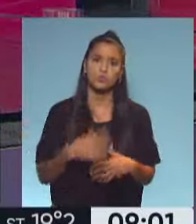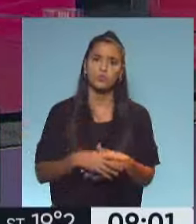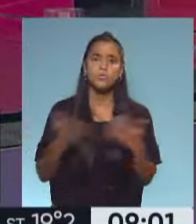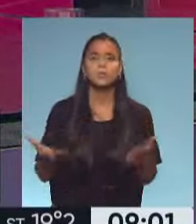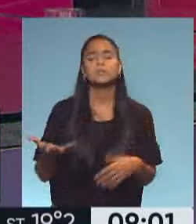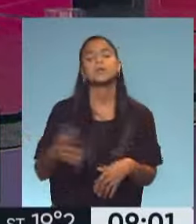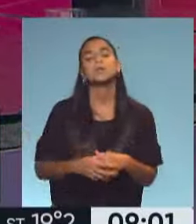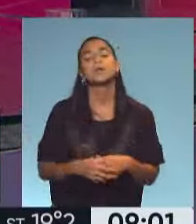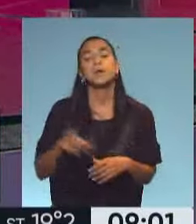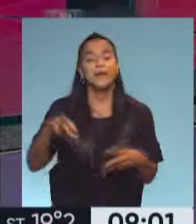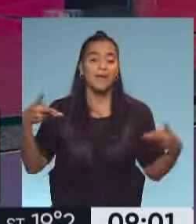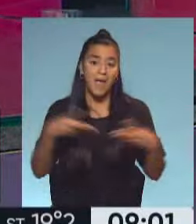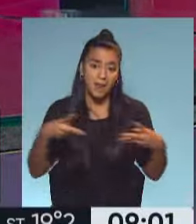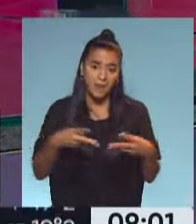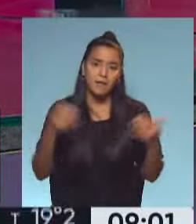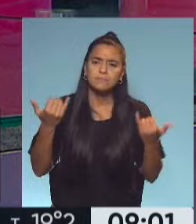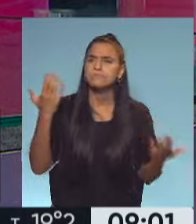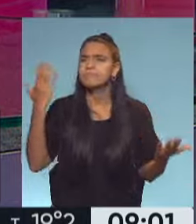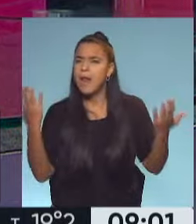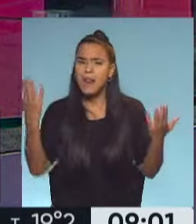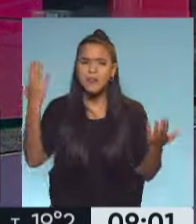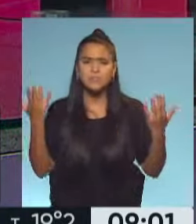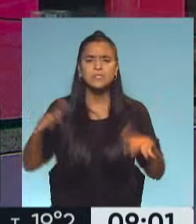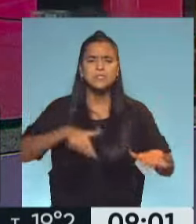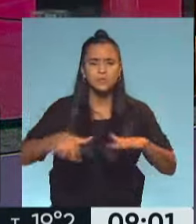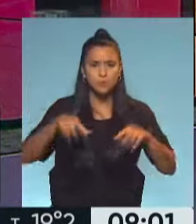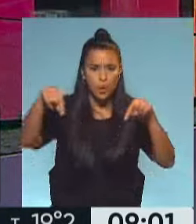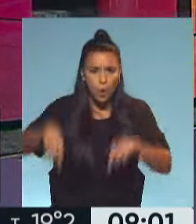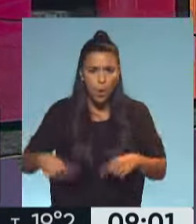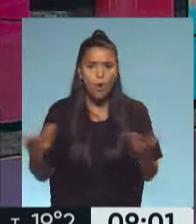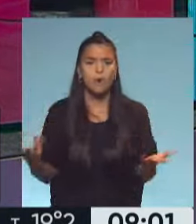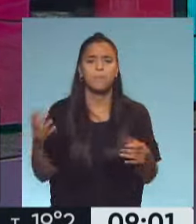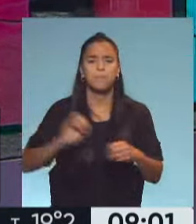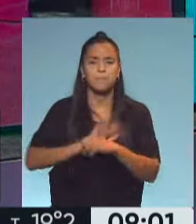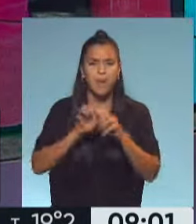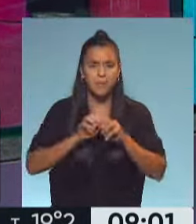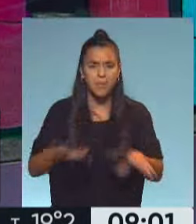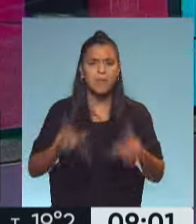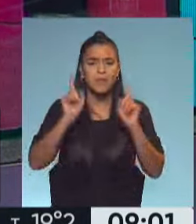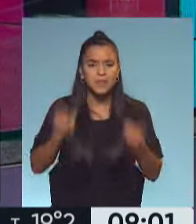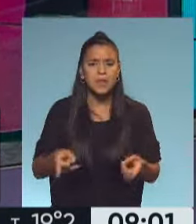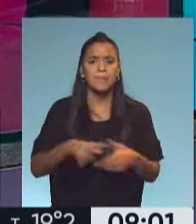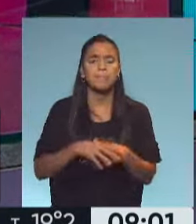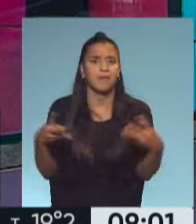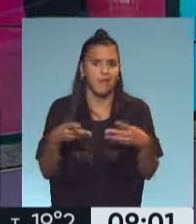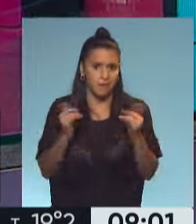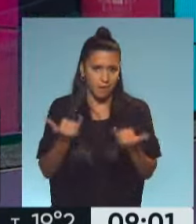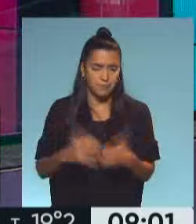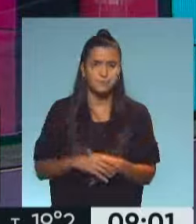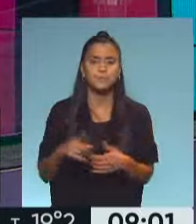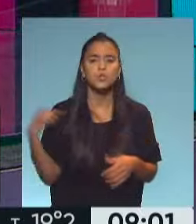conciudadanos. Una guerra que tiene algún paralelismo quizás con esta situación que hoy vivimos, con esta pandemia que también es una guerra. Y nosotros